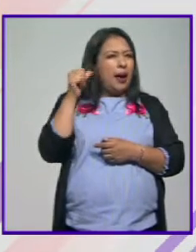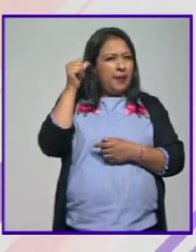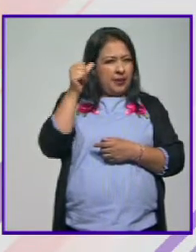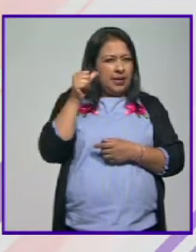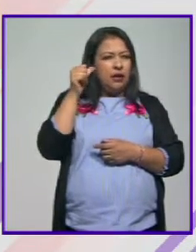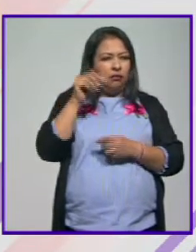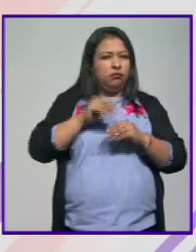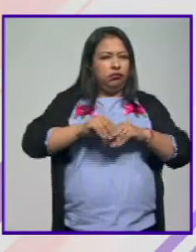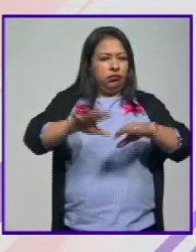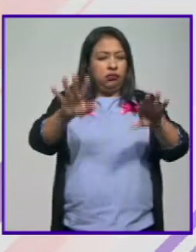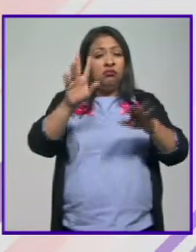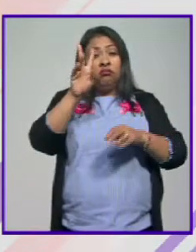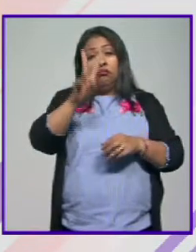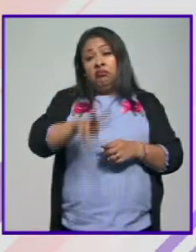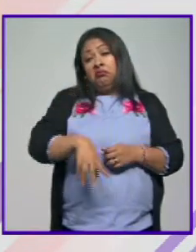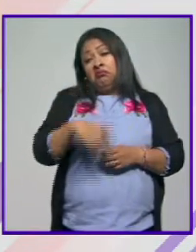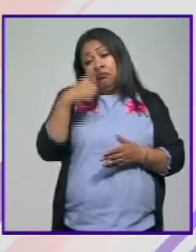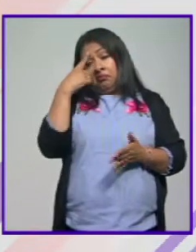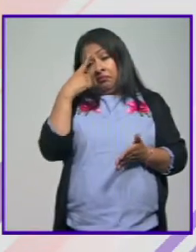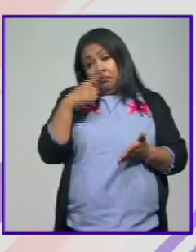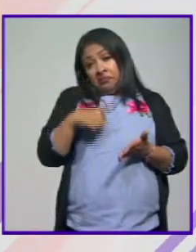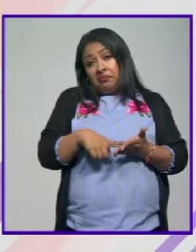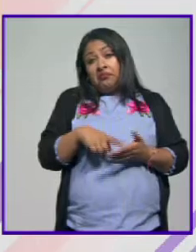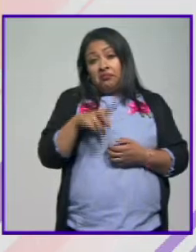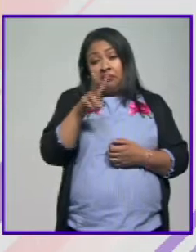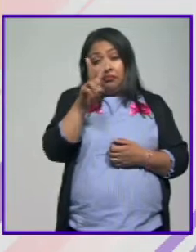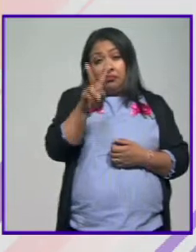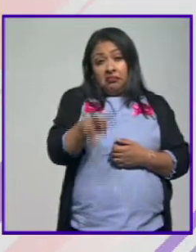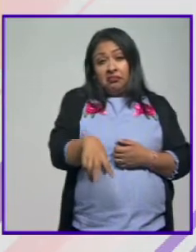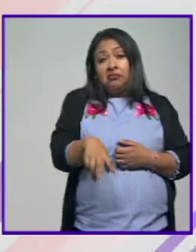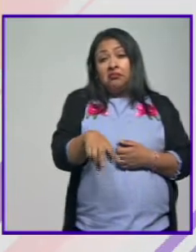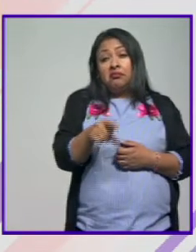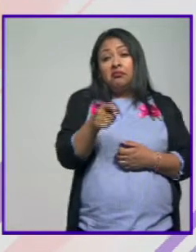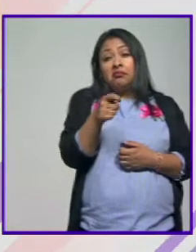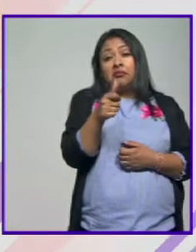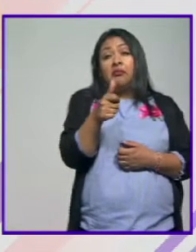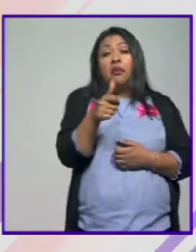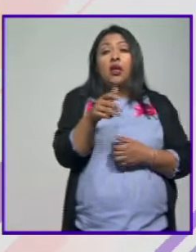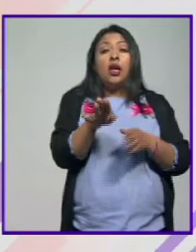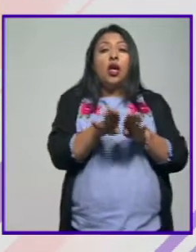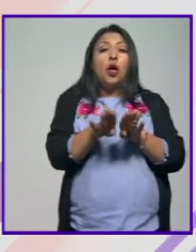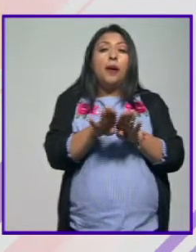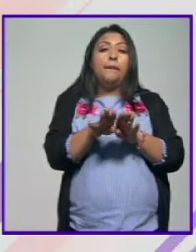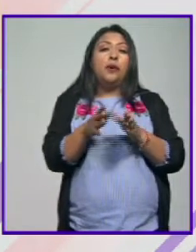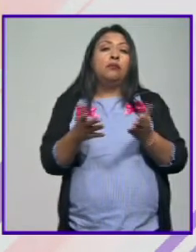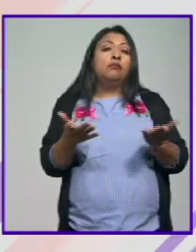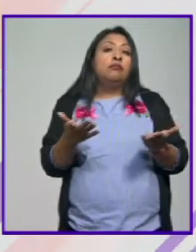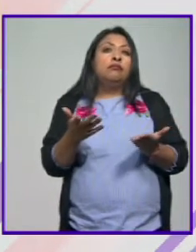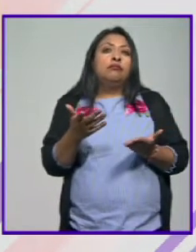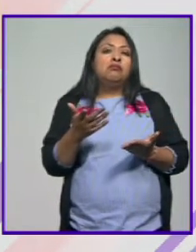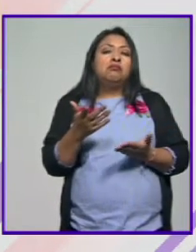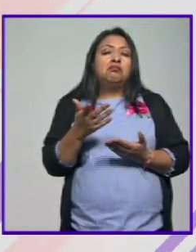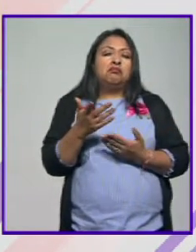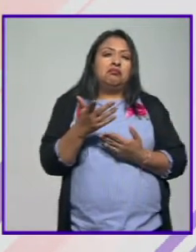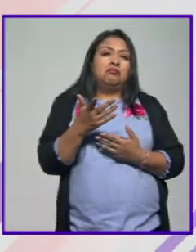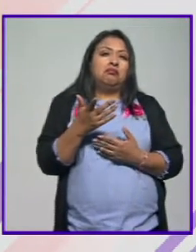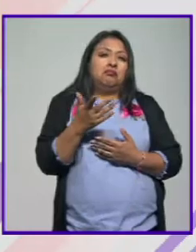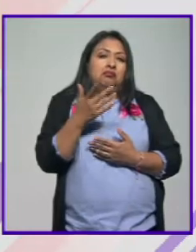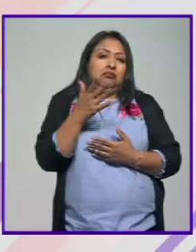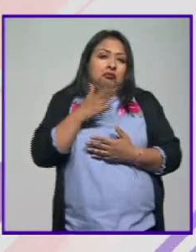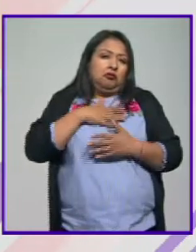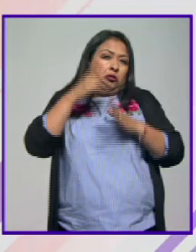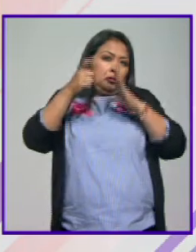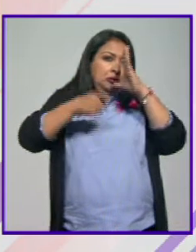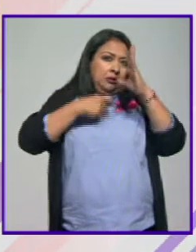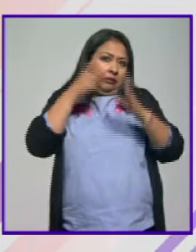y bueno definitivamente creo que efectivamente pues digo un poco el o sea la gracia sin duda de hacer de